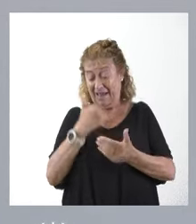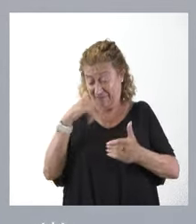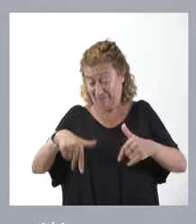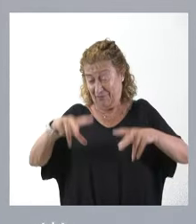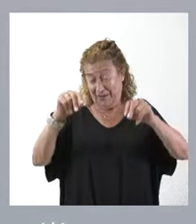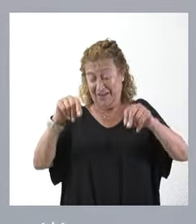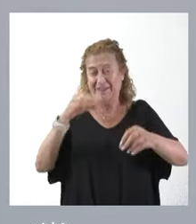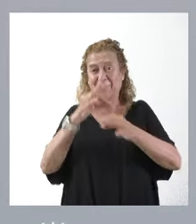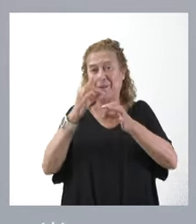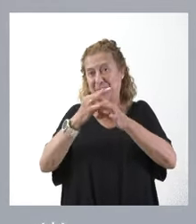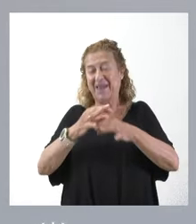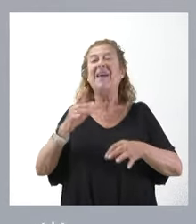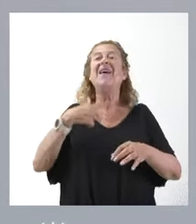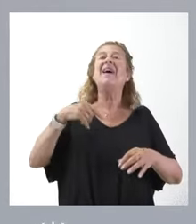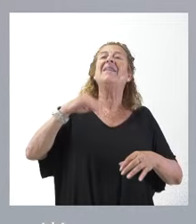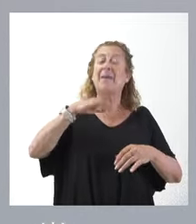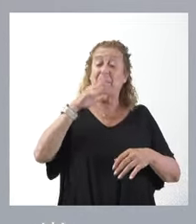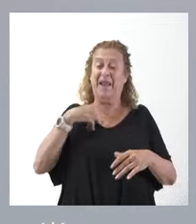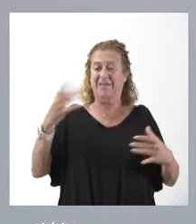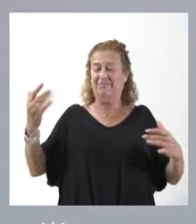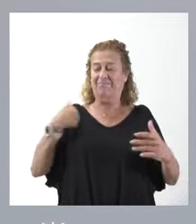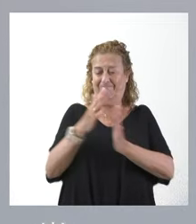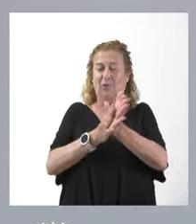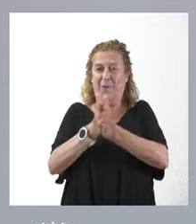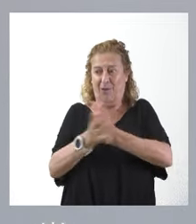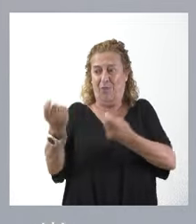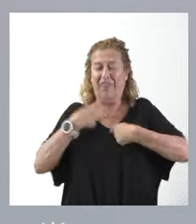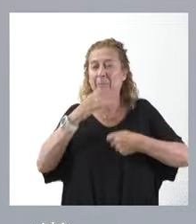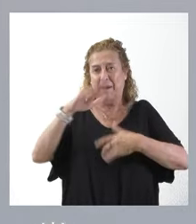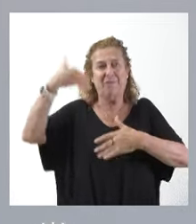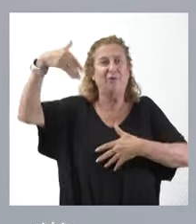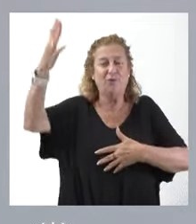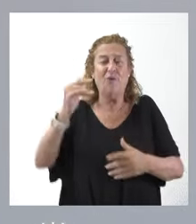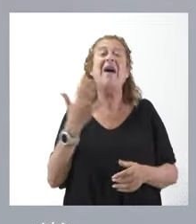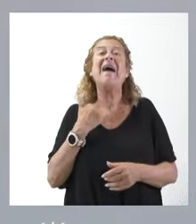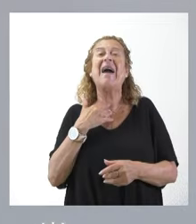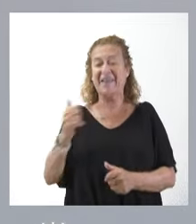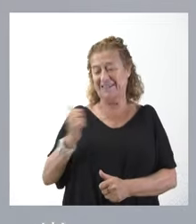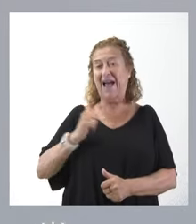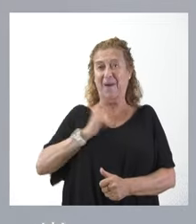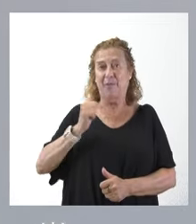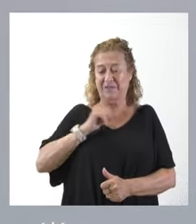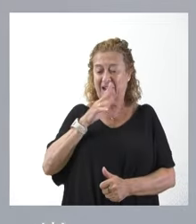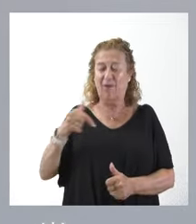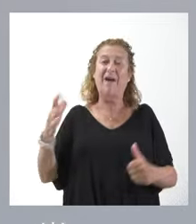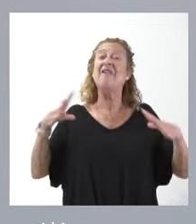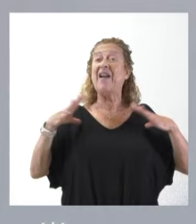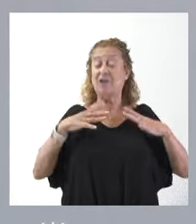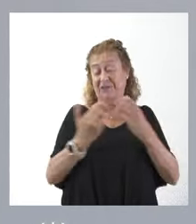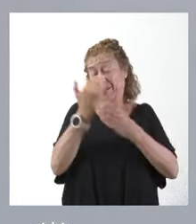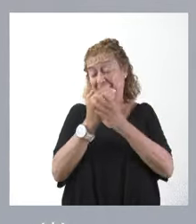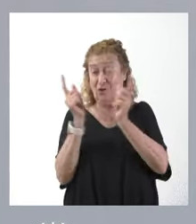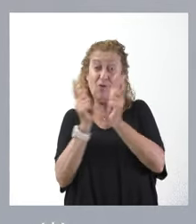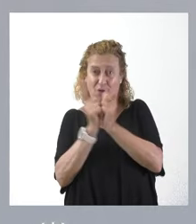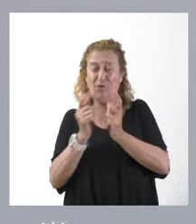también es un estímulo para nosotros para lo que viene. Las ganas, lógicamente, de aprovechar bien estos pocos días que tendremos de descanso,